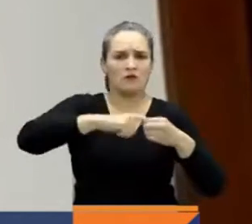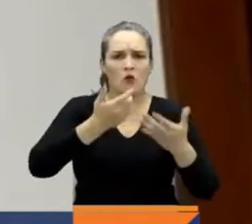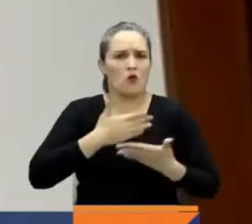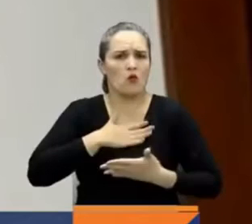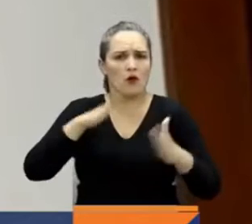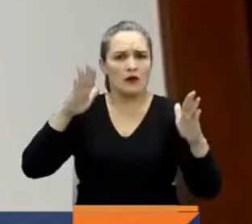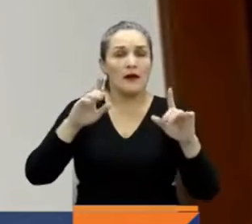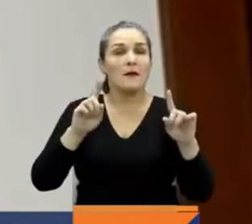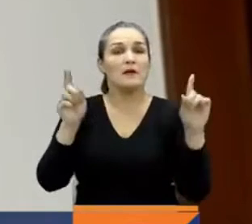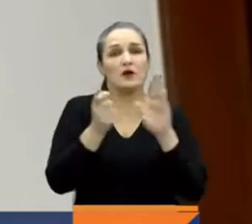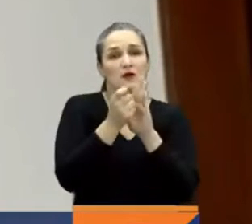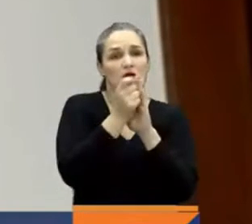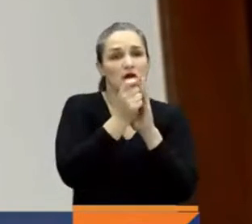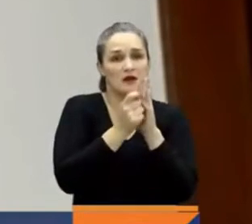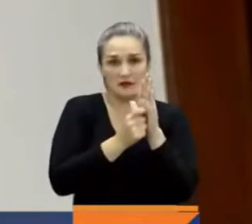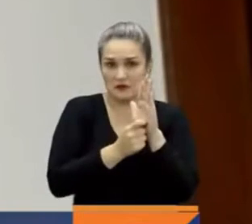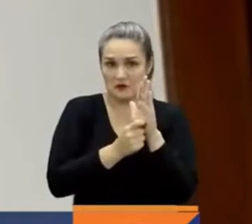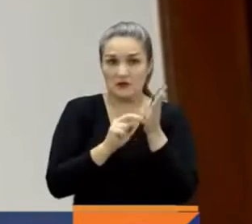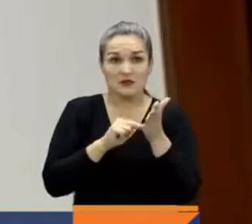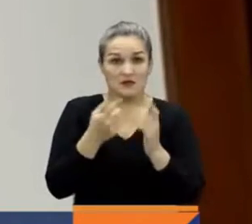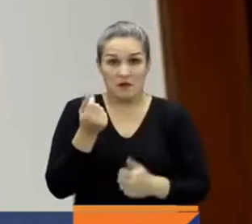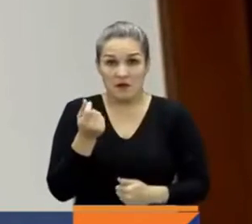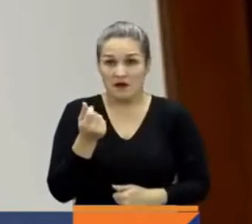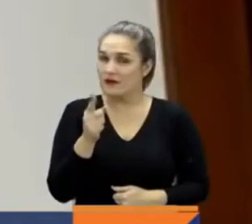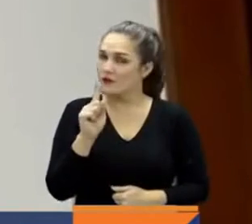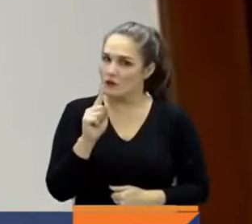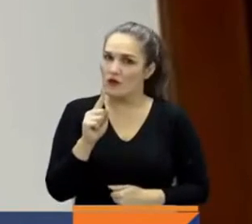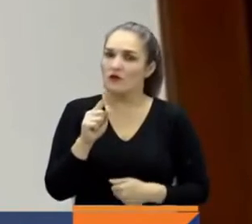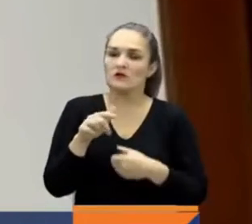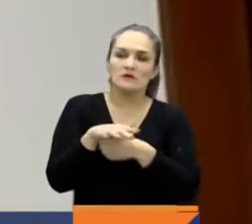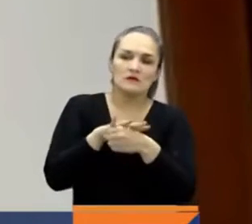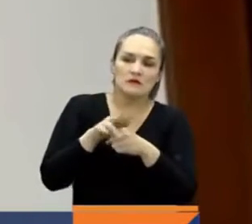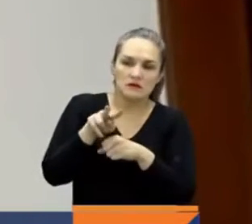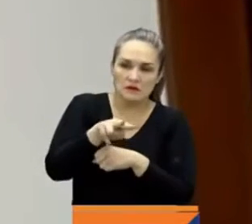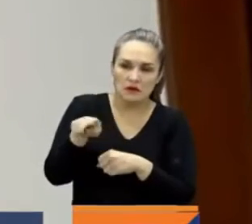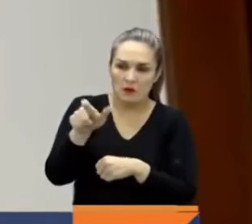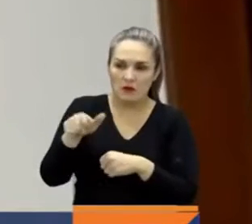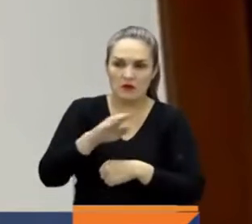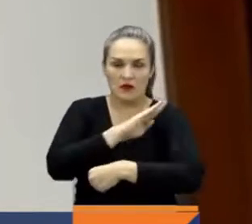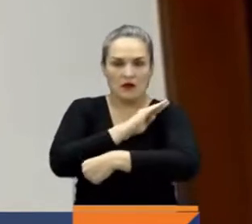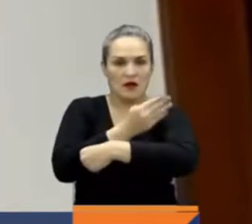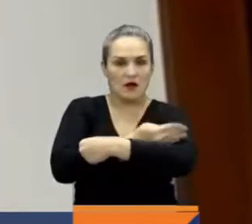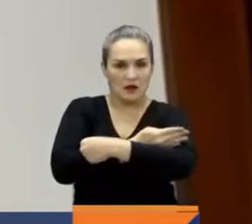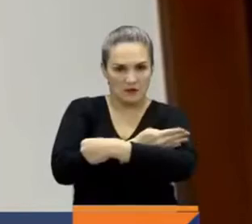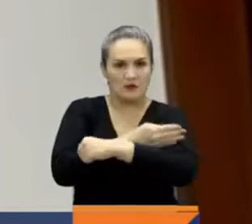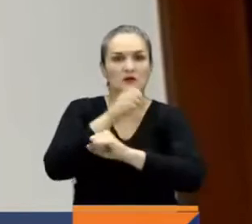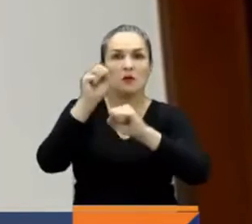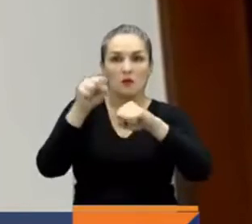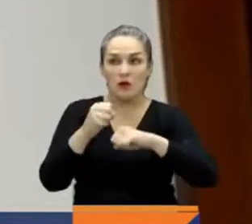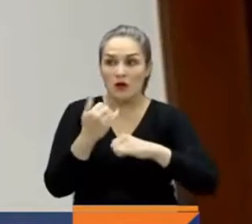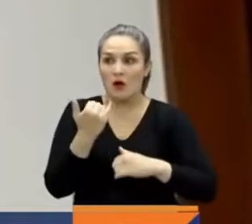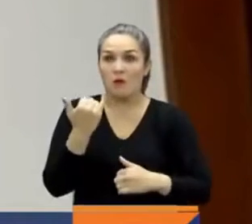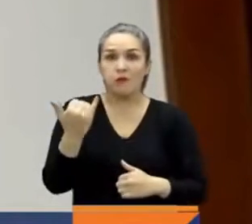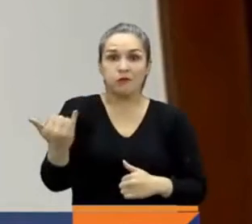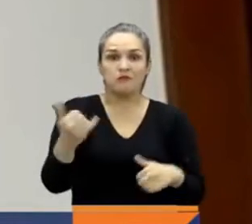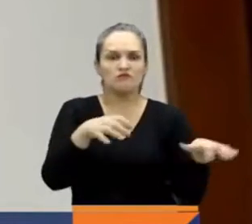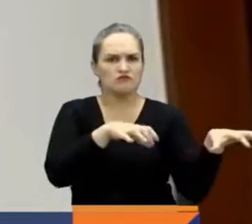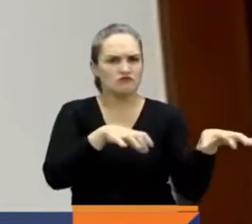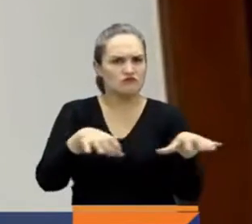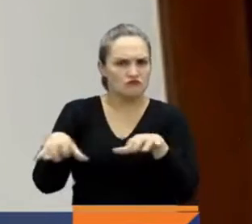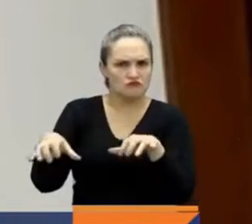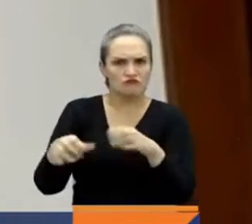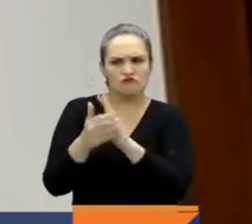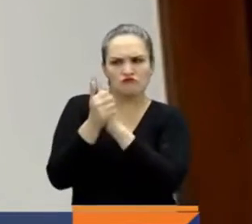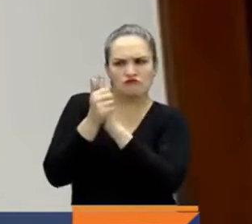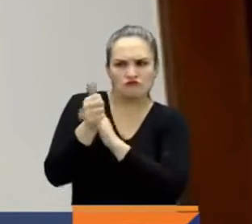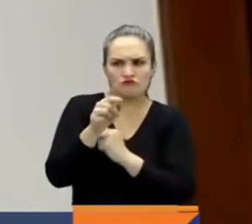Es que hay otros requisitos que no solamente es dinero, son las condiciones, capacidades, que pueda tener las aptitudes que puede tener